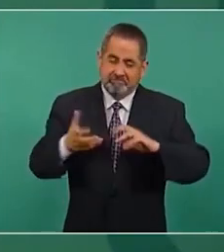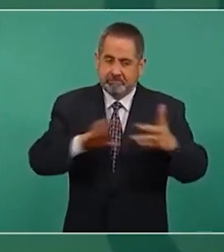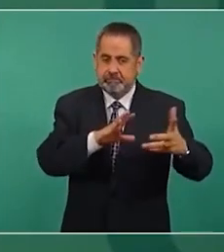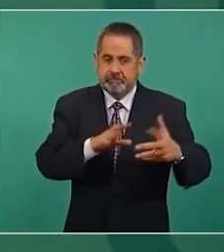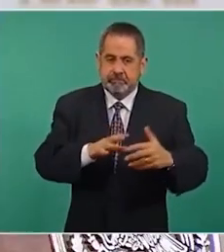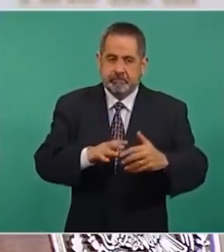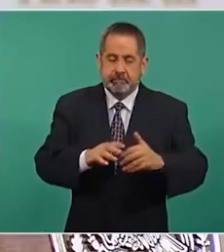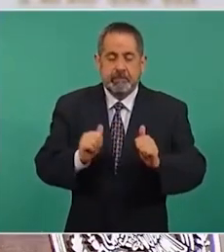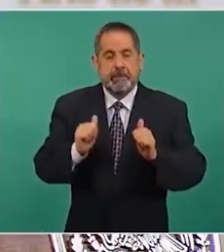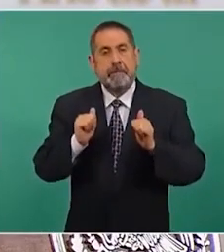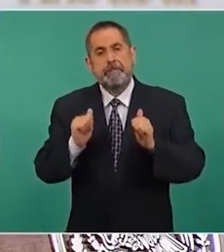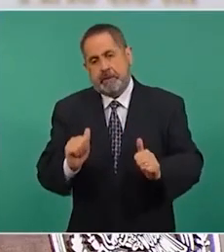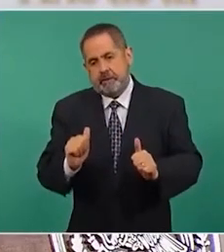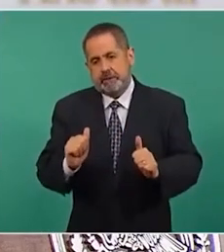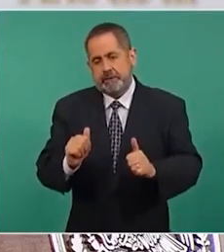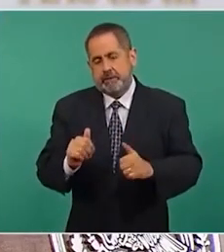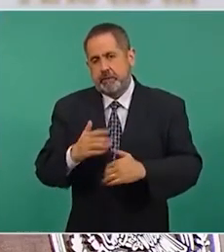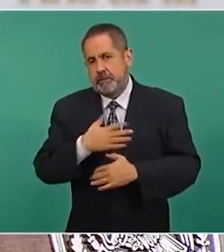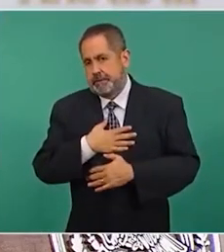ahora ahora no